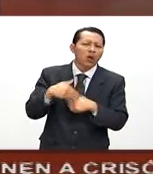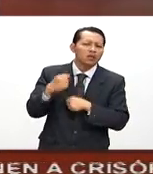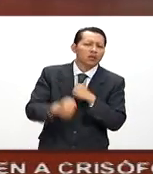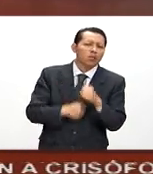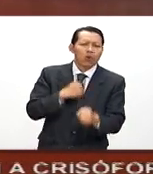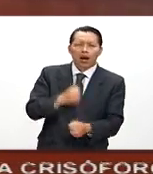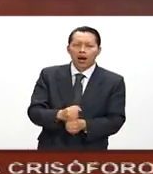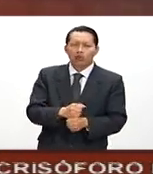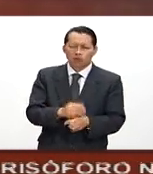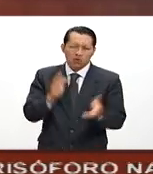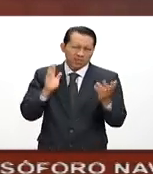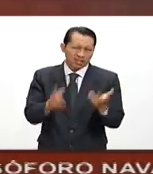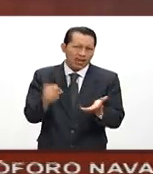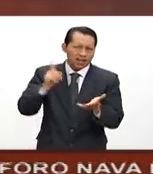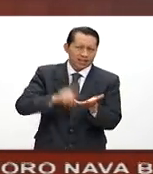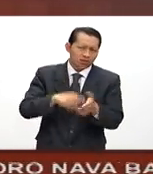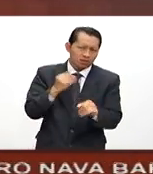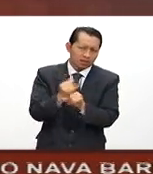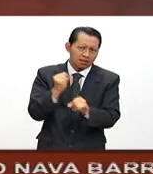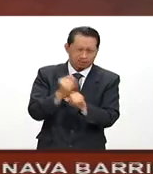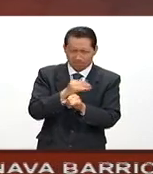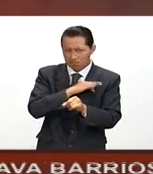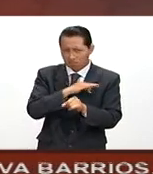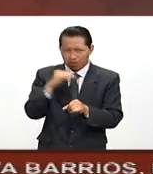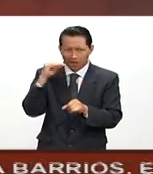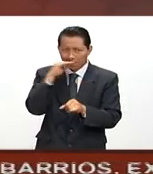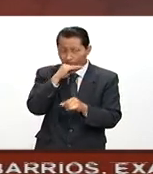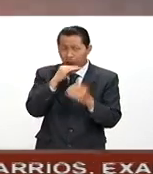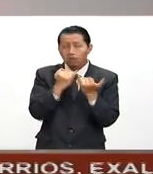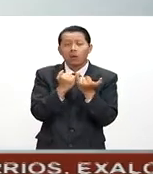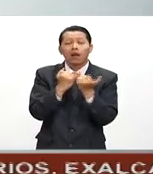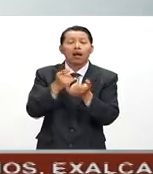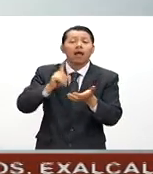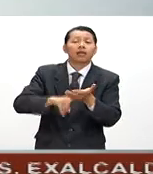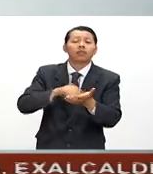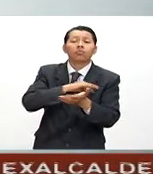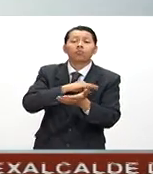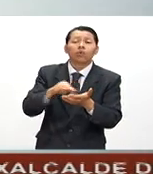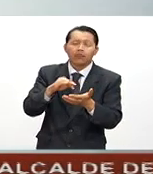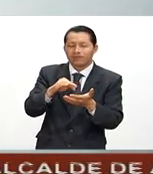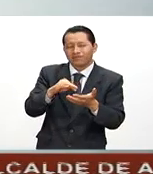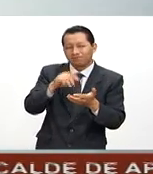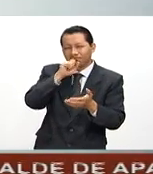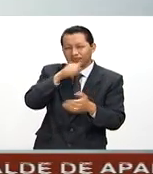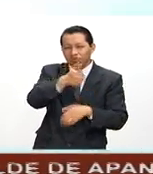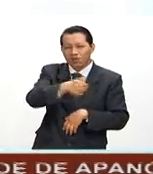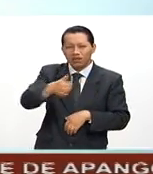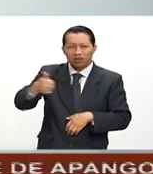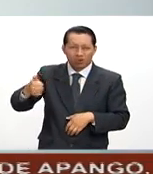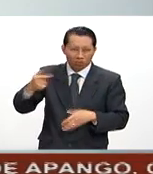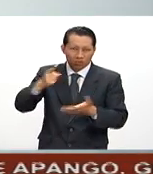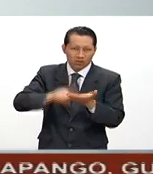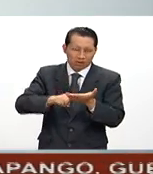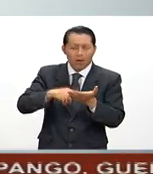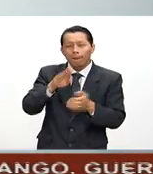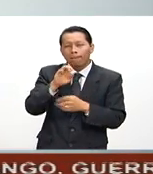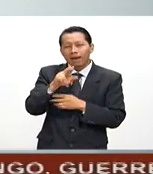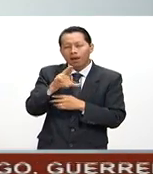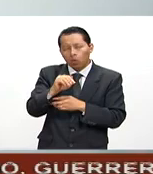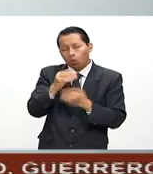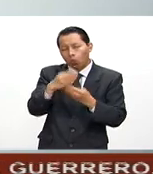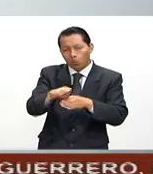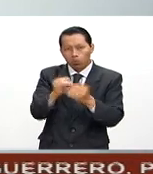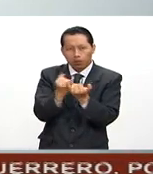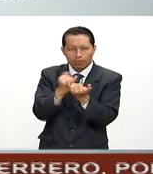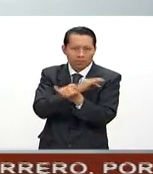podremos tener nuestra propia banca digital para que a través de nuestras propias cuentas puedan acceder a hacer una aportación voluntaria.